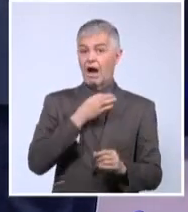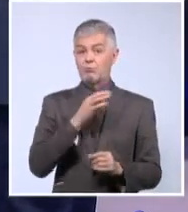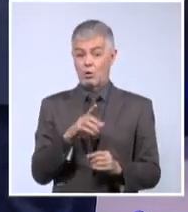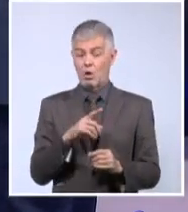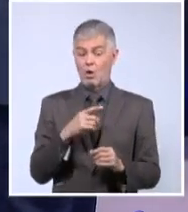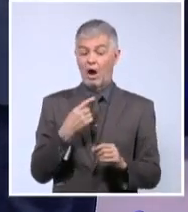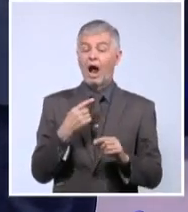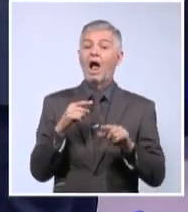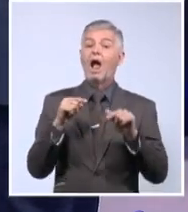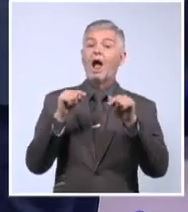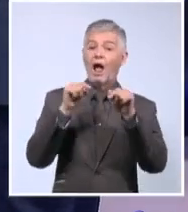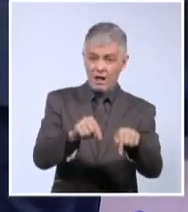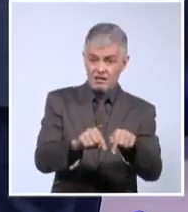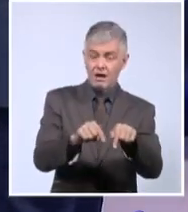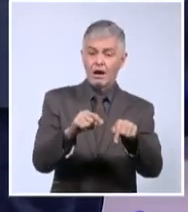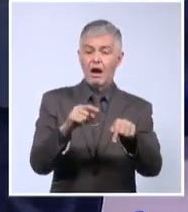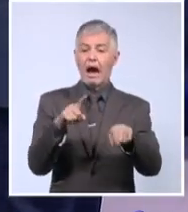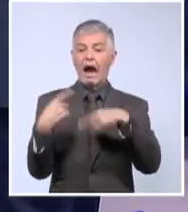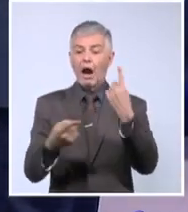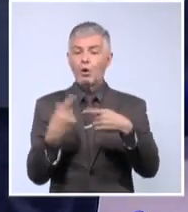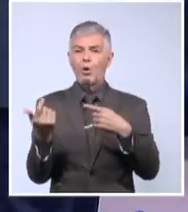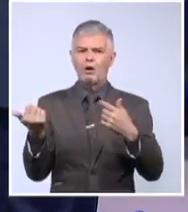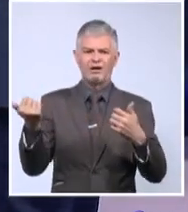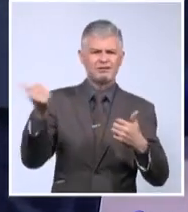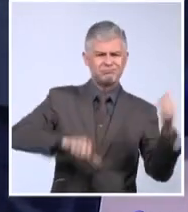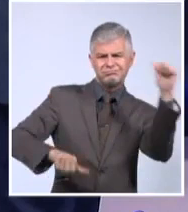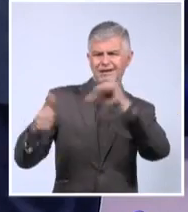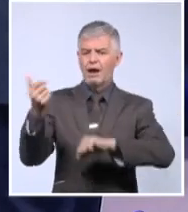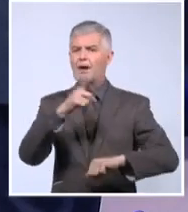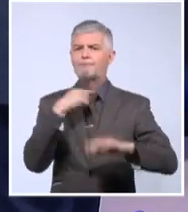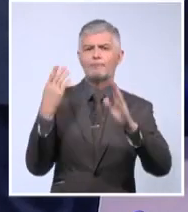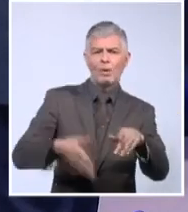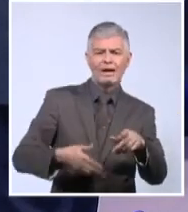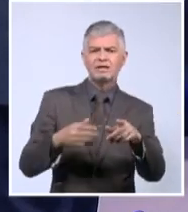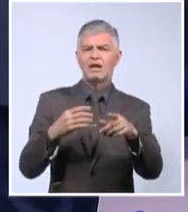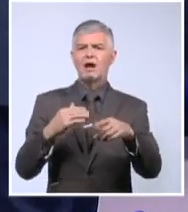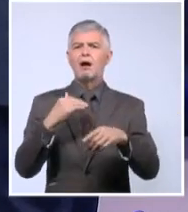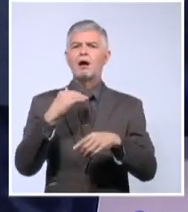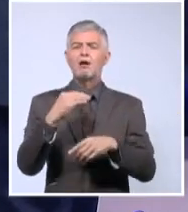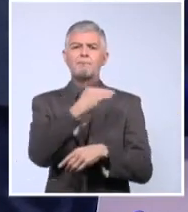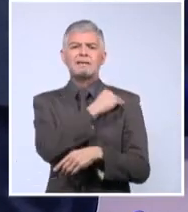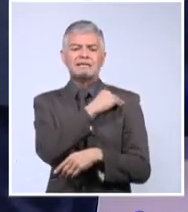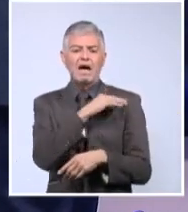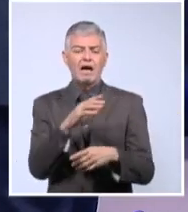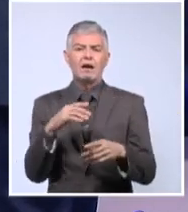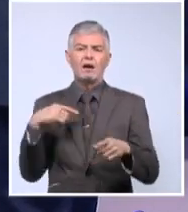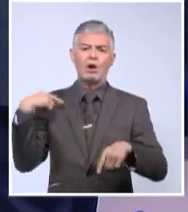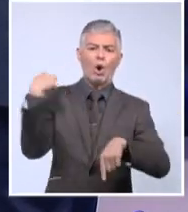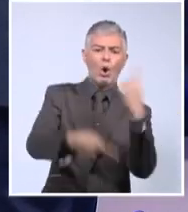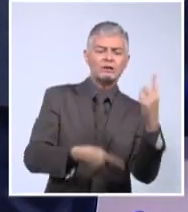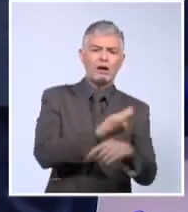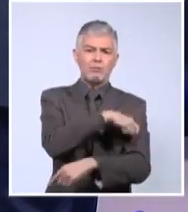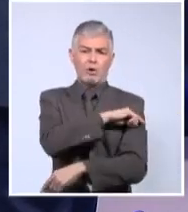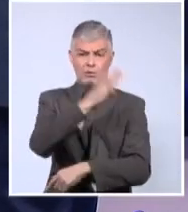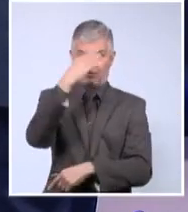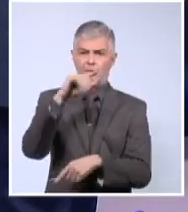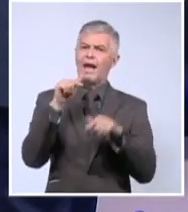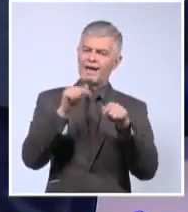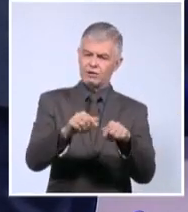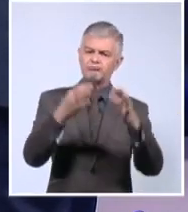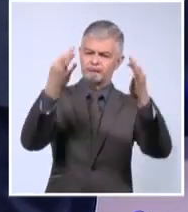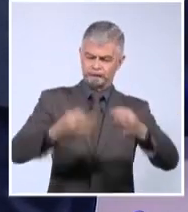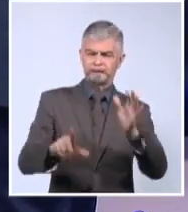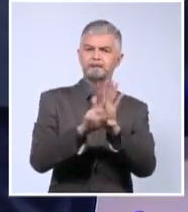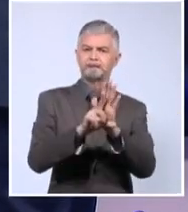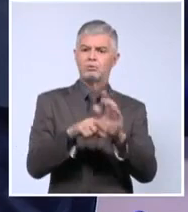represión de muertos utilizando la fuerza militar para reprimir al pueblo de Cuba, es legítimo y pedimos una